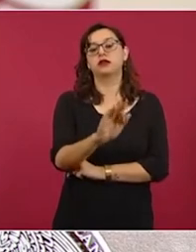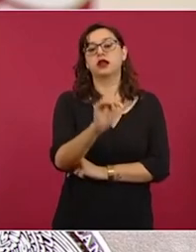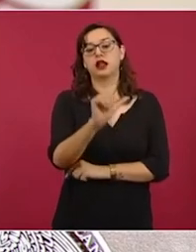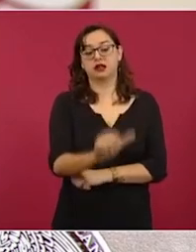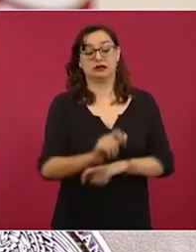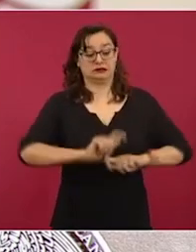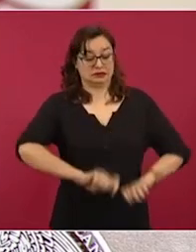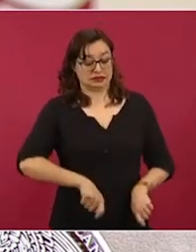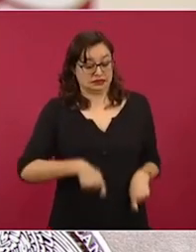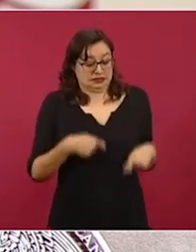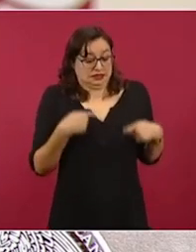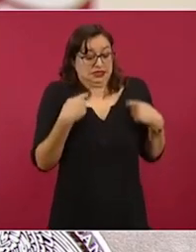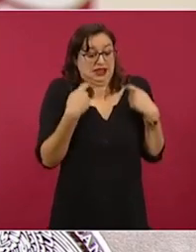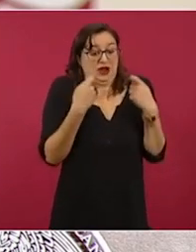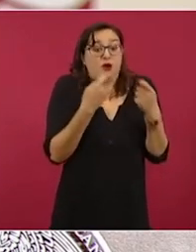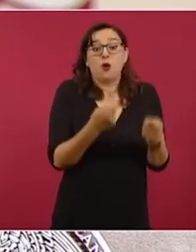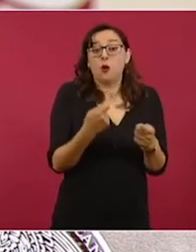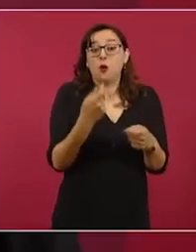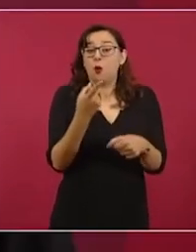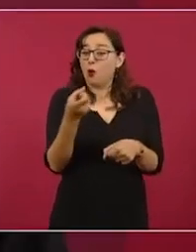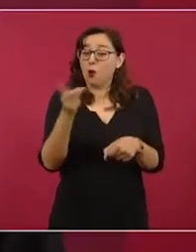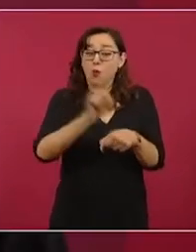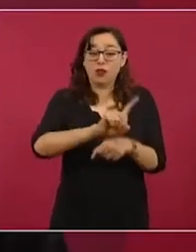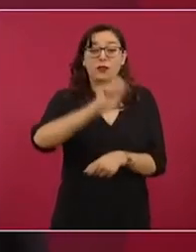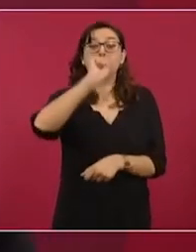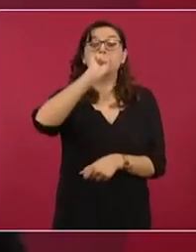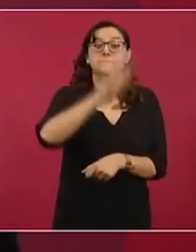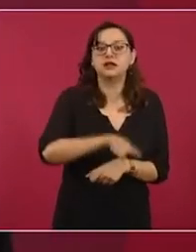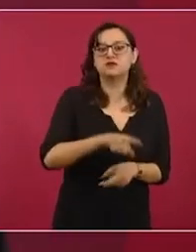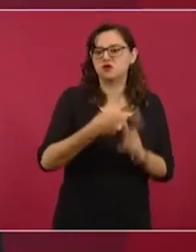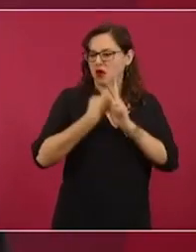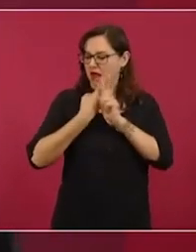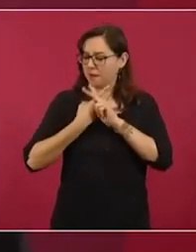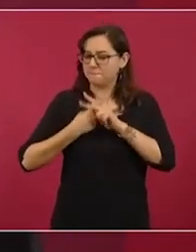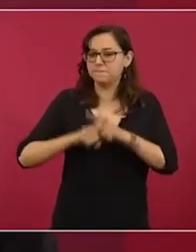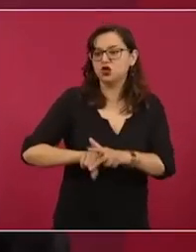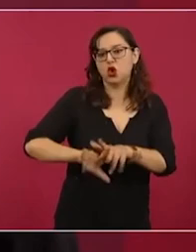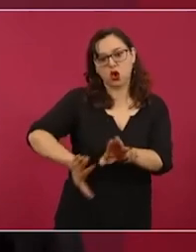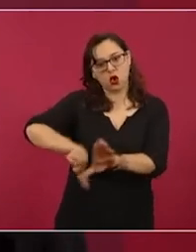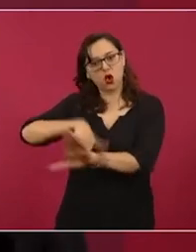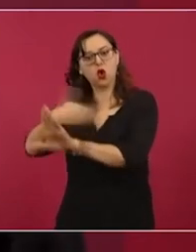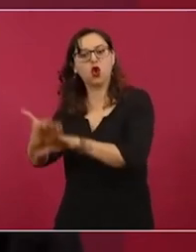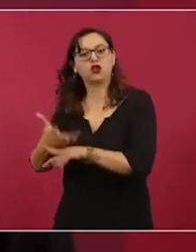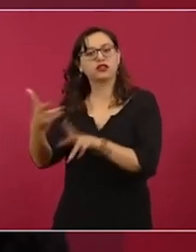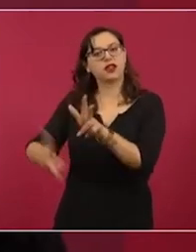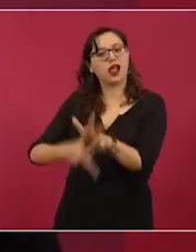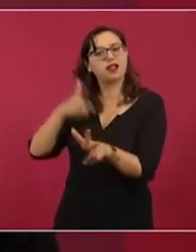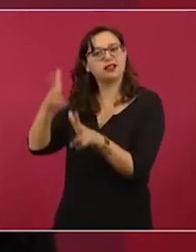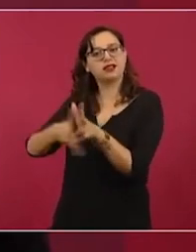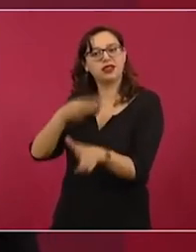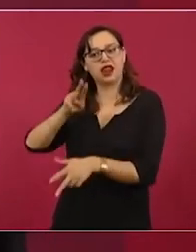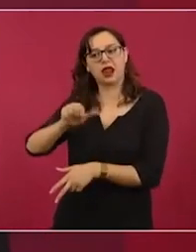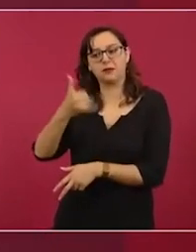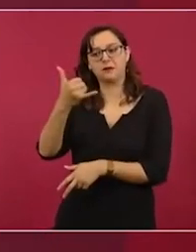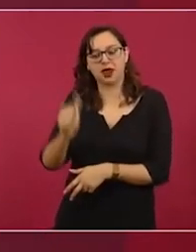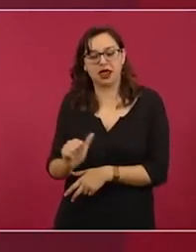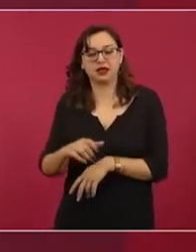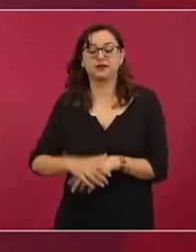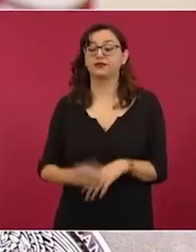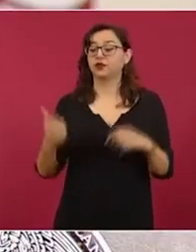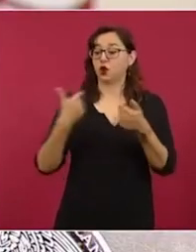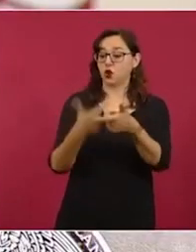cuando inició una nueva campaña de desinformación, pero ahora en contra del Tren Maya. Un grupo de artistas se